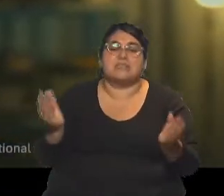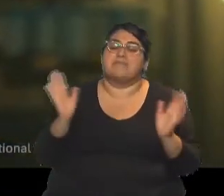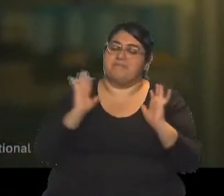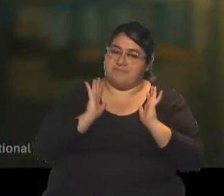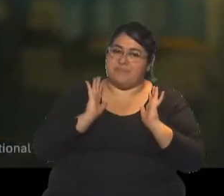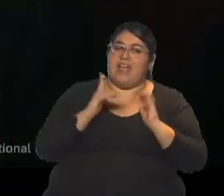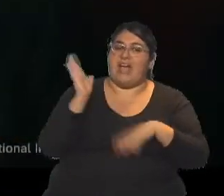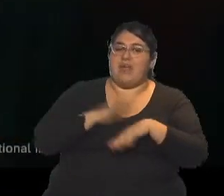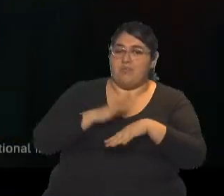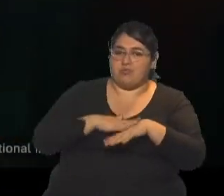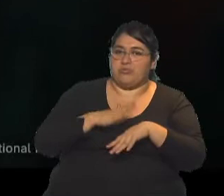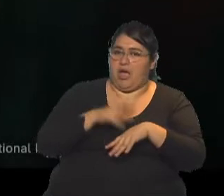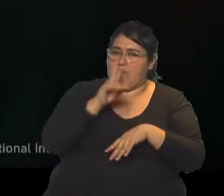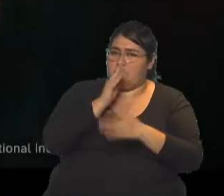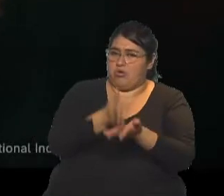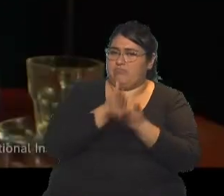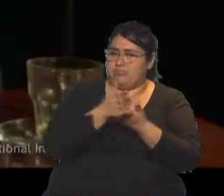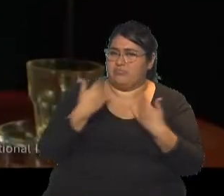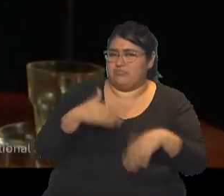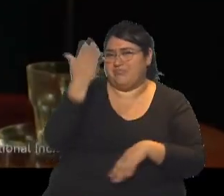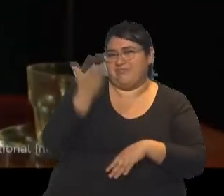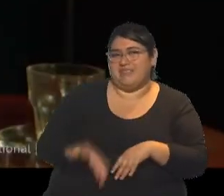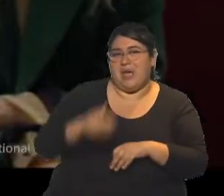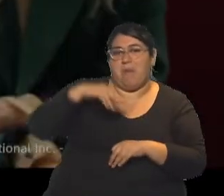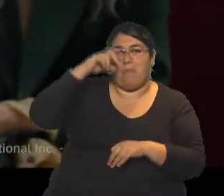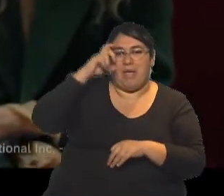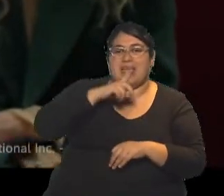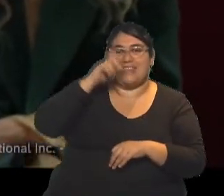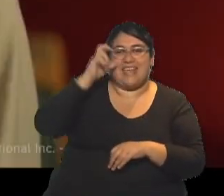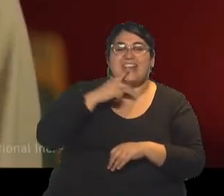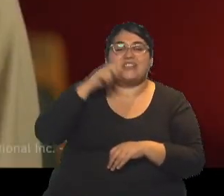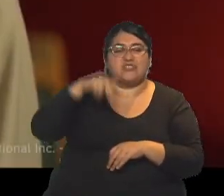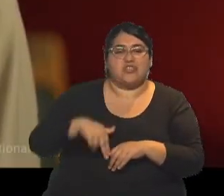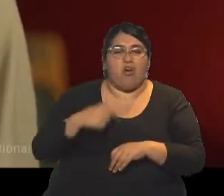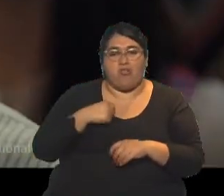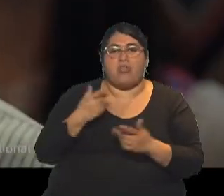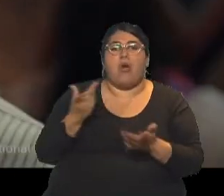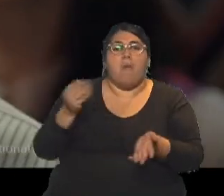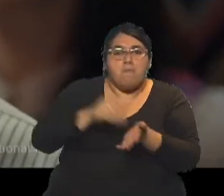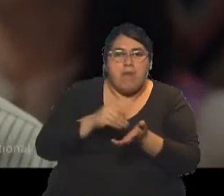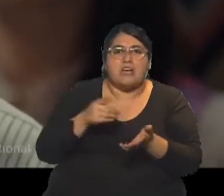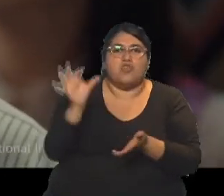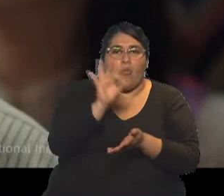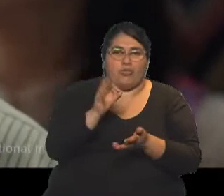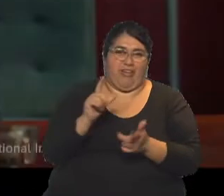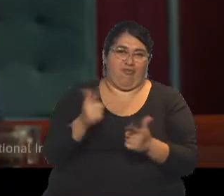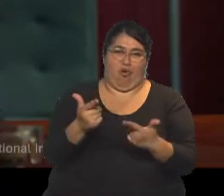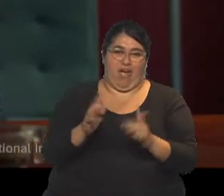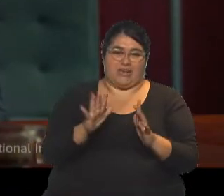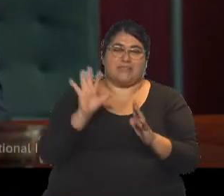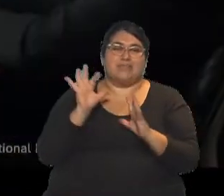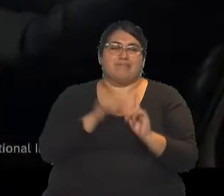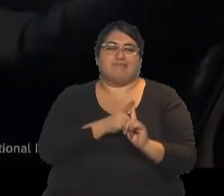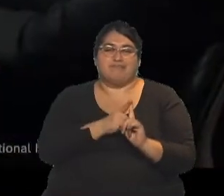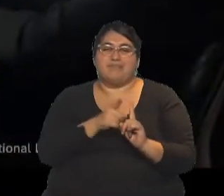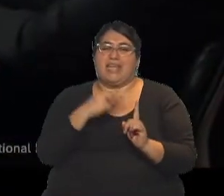Hay una gerenta allí que es muy mala, que es el personaje de Carla Peterson que no quiere dar segundas oportunidades, pero por ahí va, por el vínculo con el